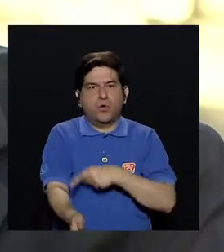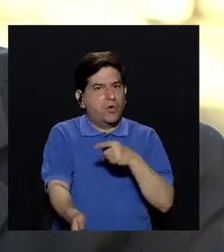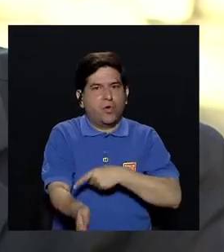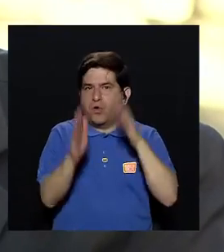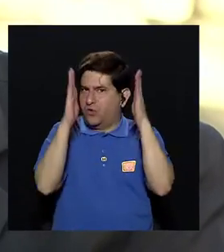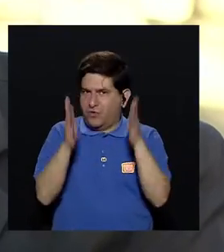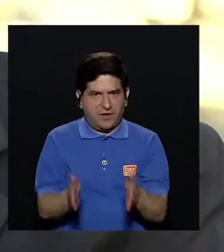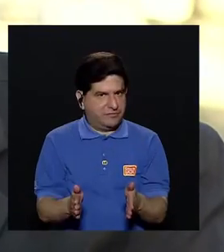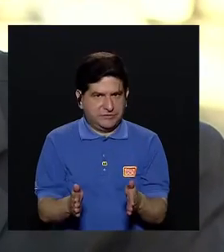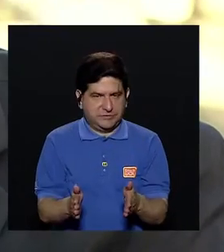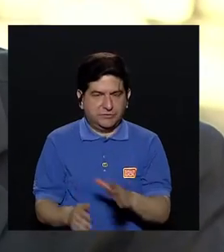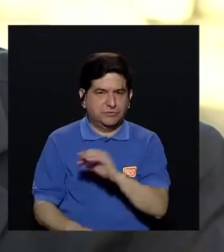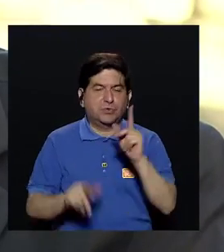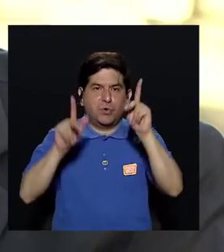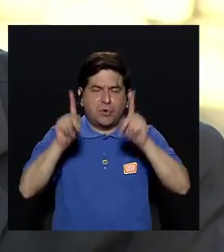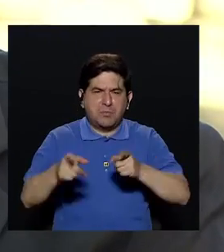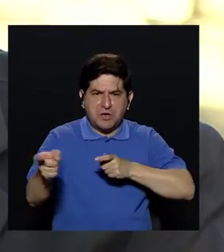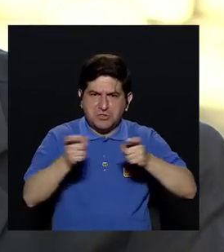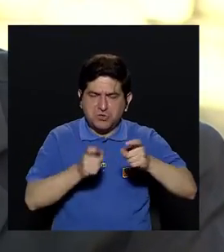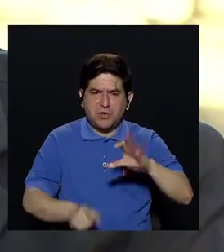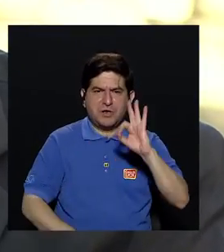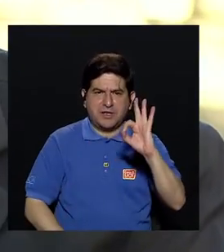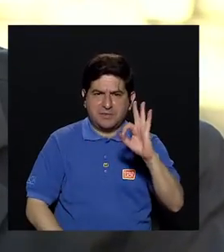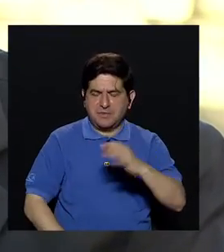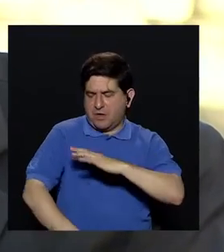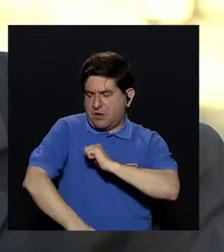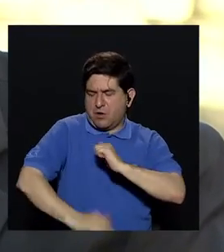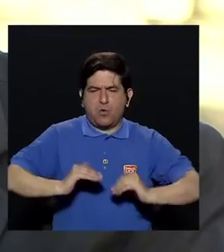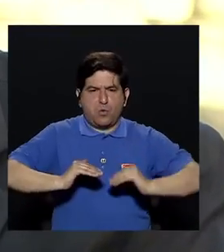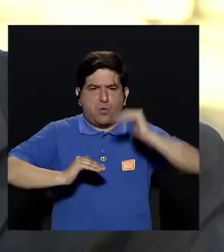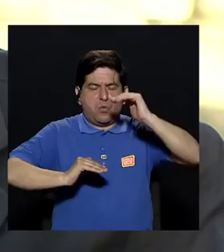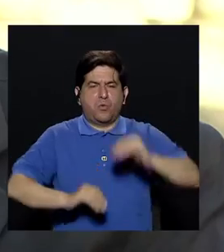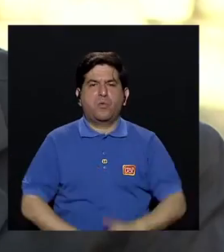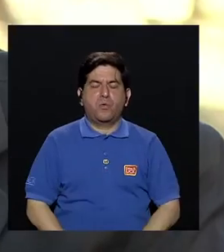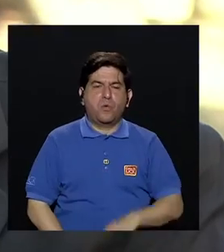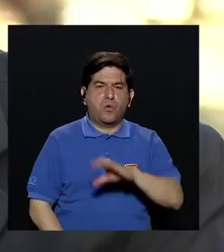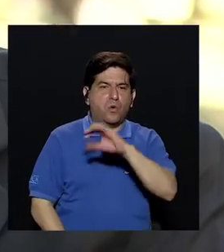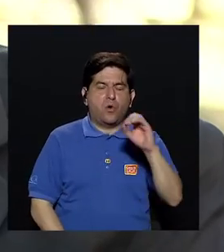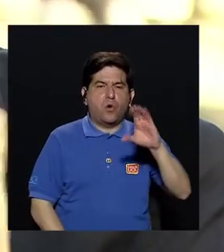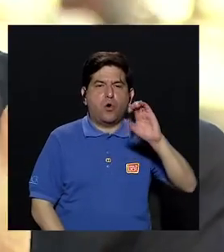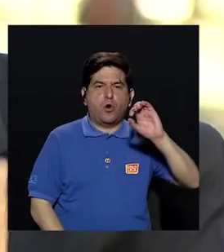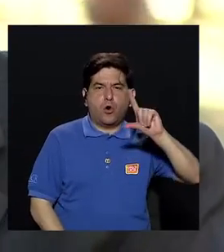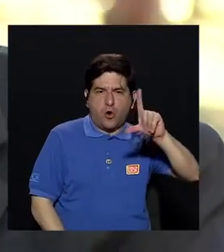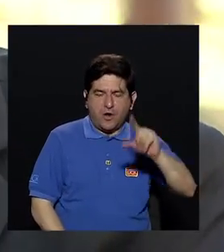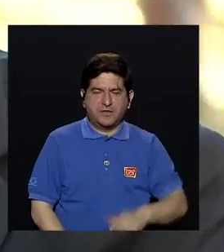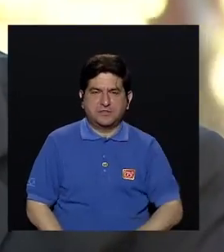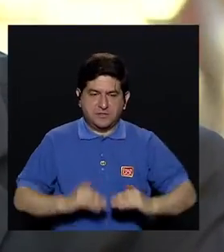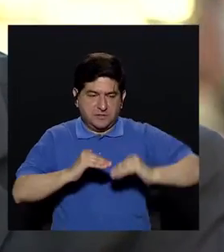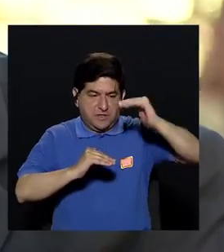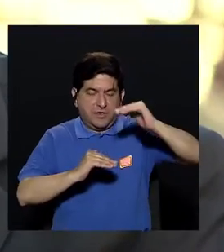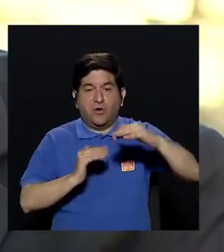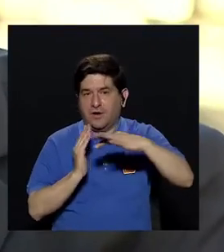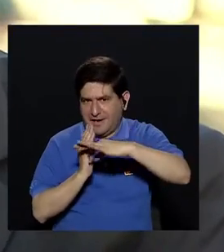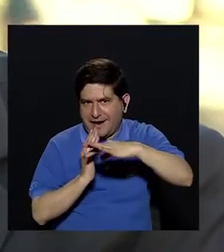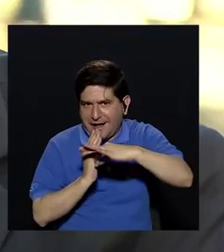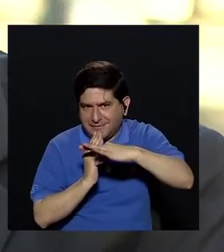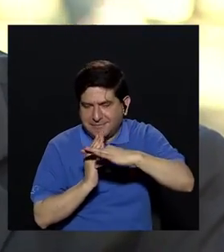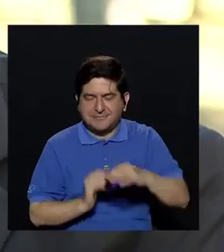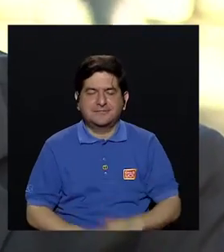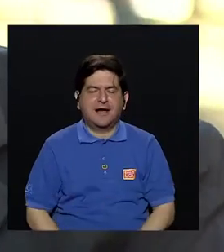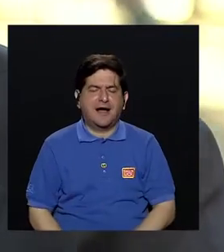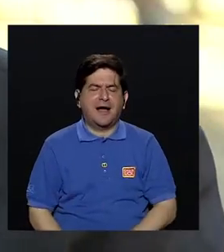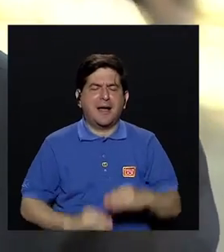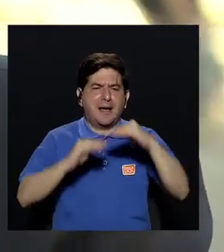diabéticos o que se controlan bien la hipertensión o el colesterol alto, tienen menos riesgo de